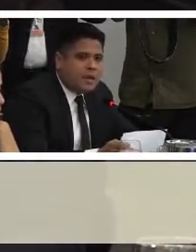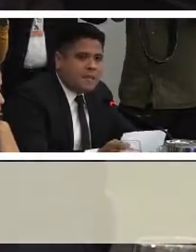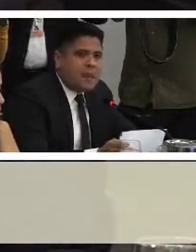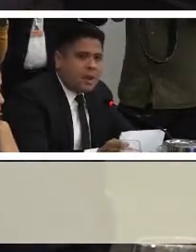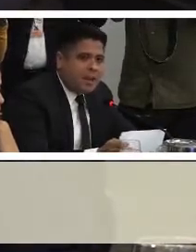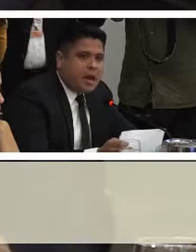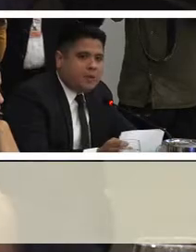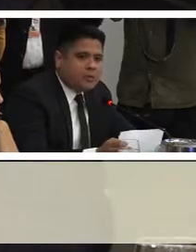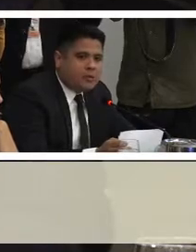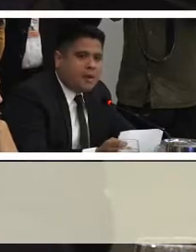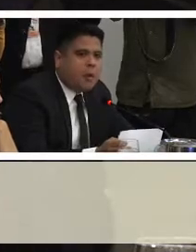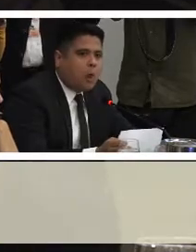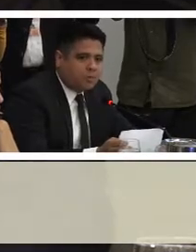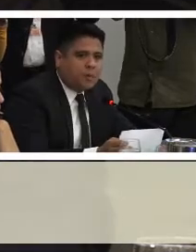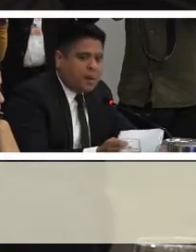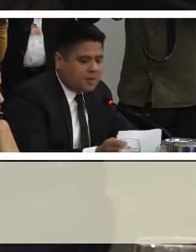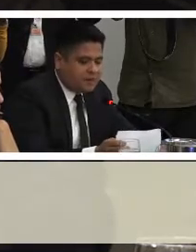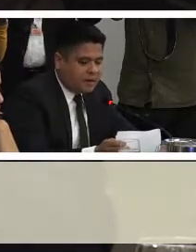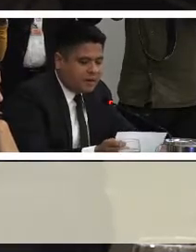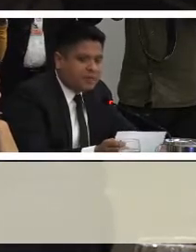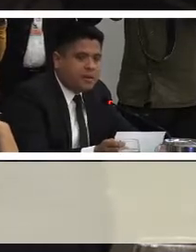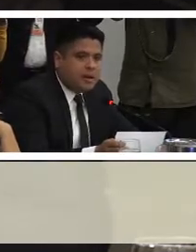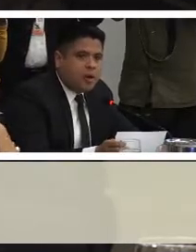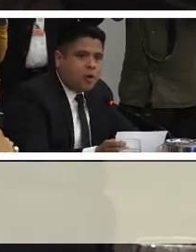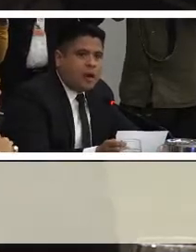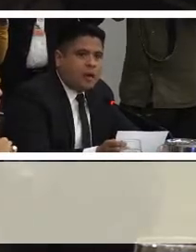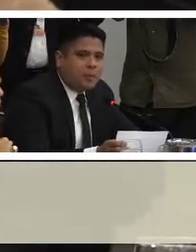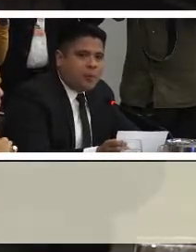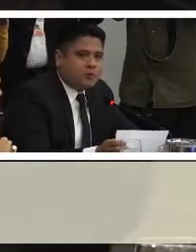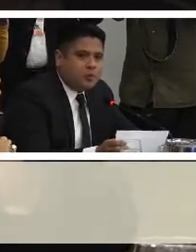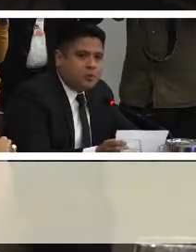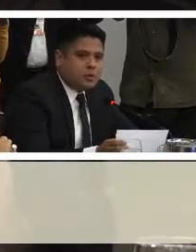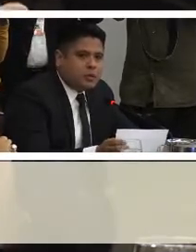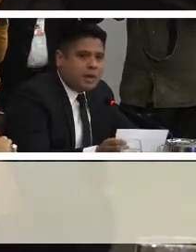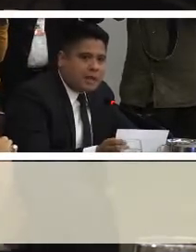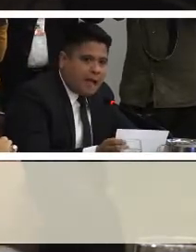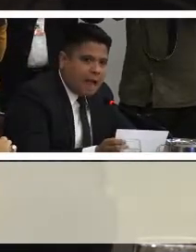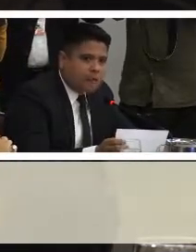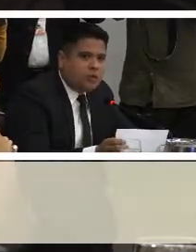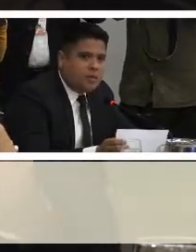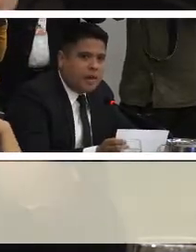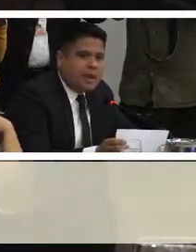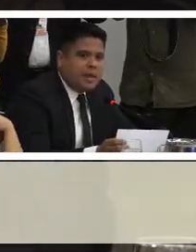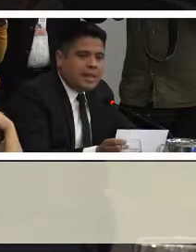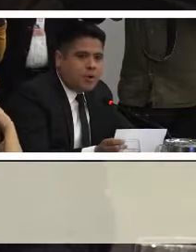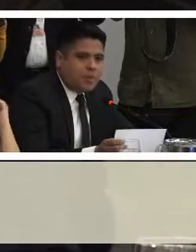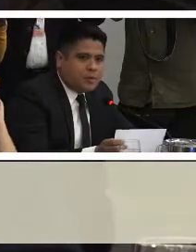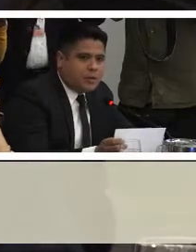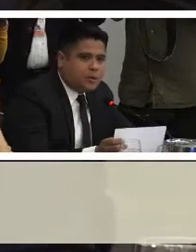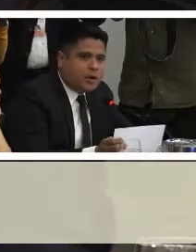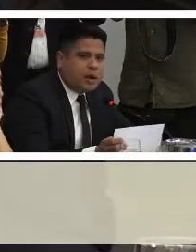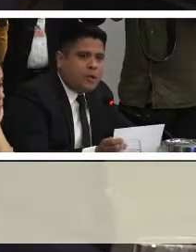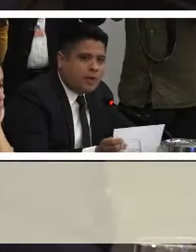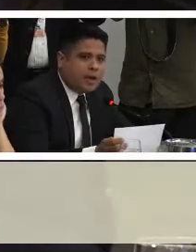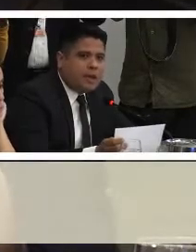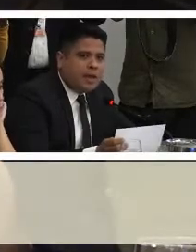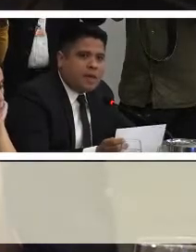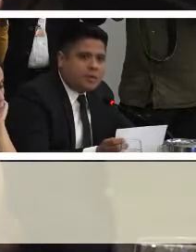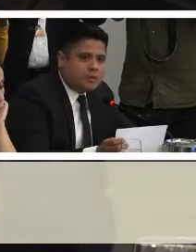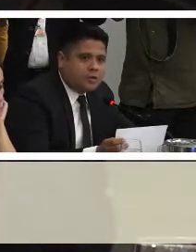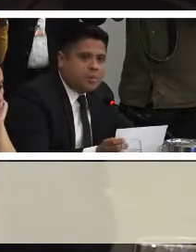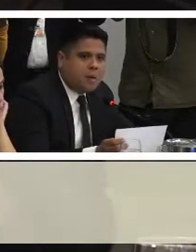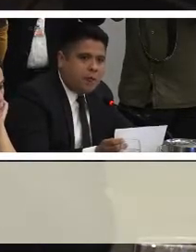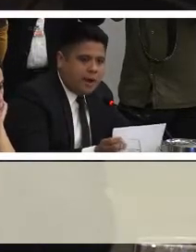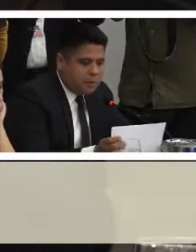conoce mayores palabras solo sabe cuatro palabras escritas, lo cual por su alto nivel de incomprensión lectora nos deja